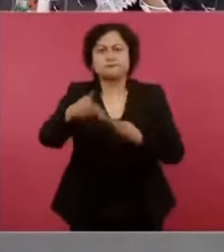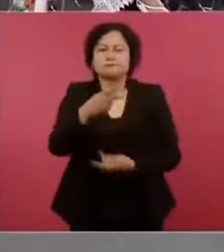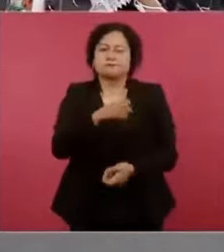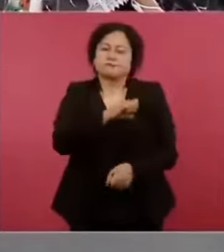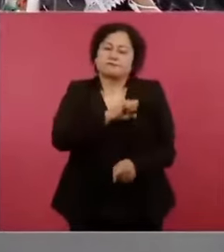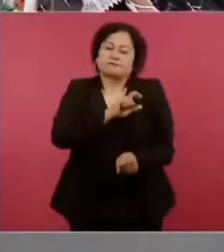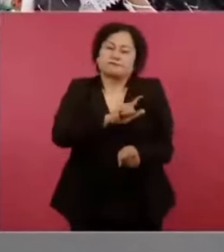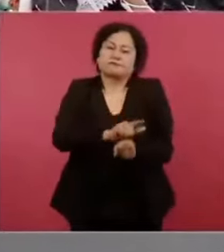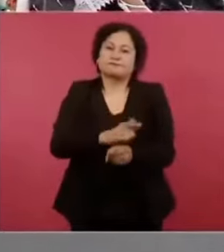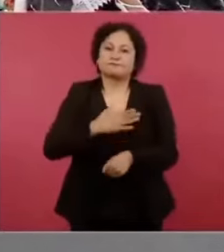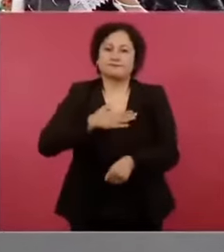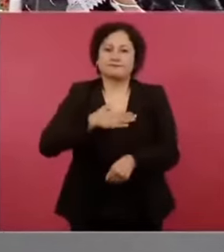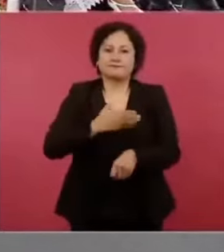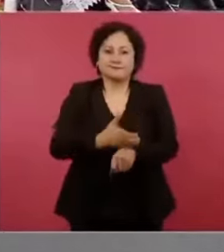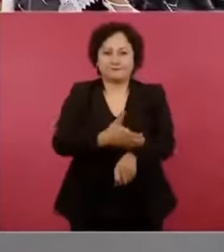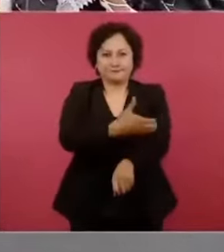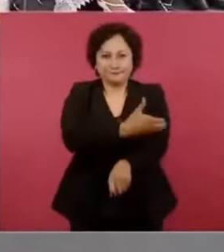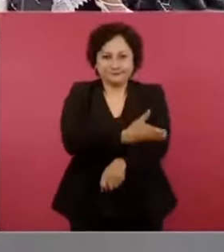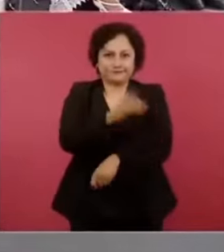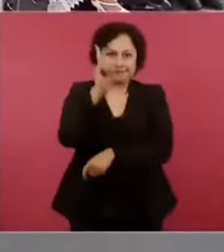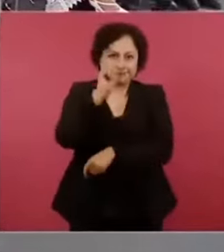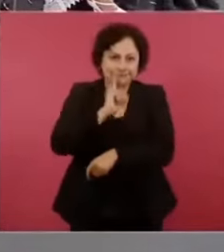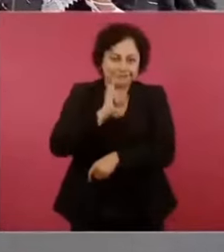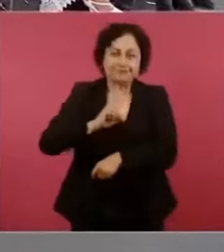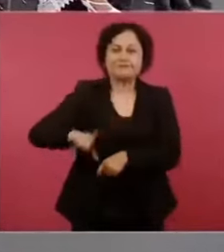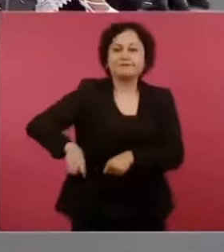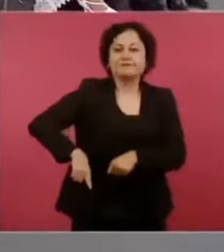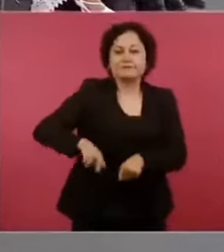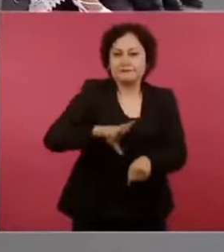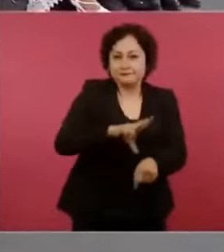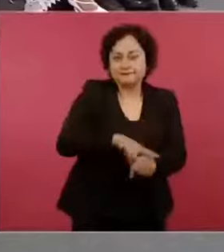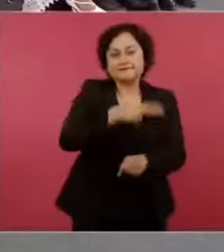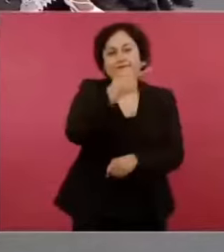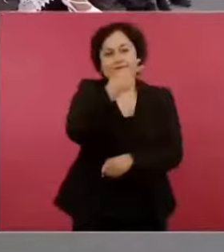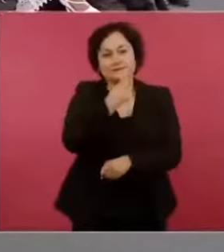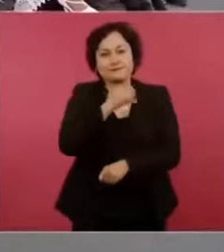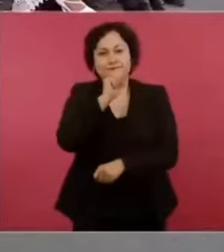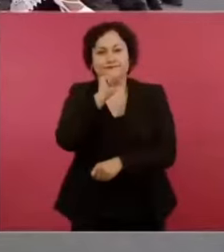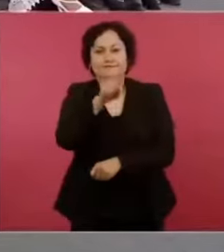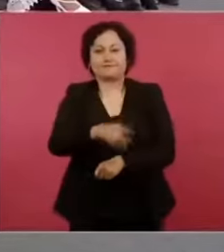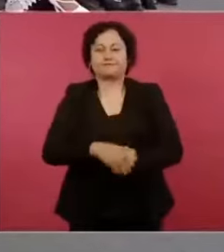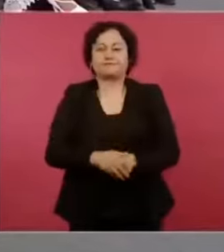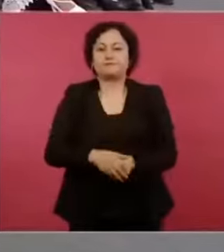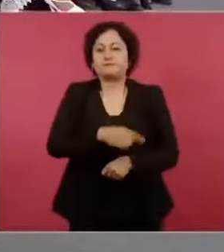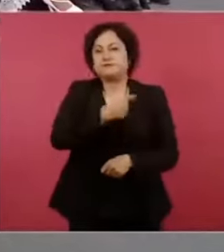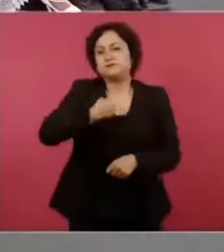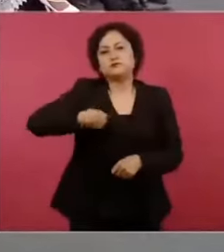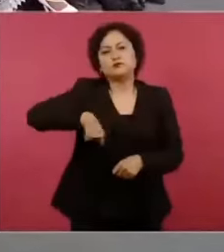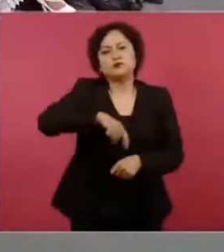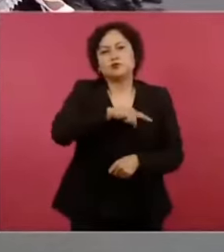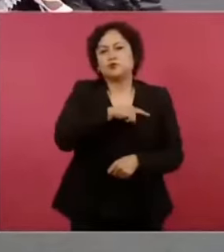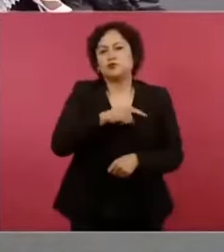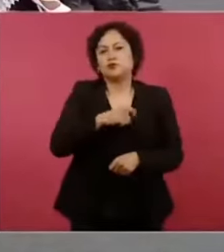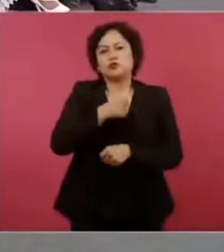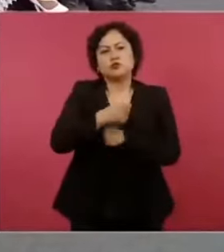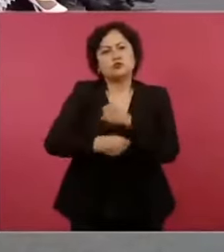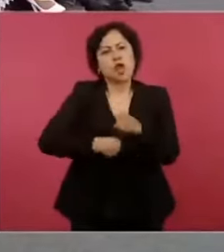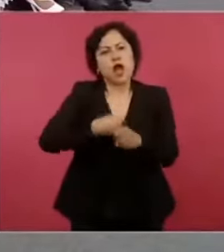compañeras gobernadores y gobernadoras. Los que tenemos muchos años en la salud,